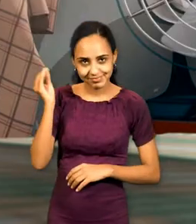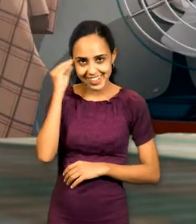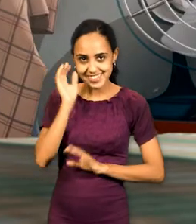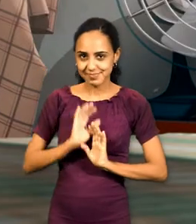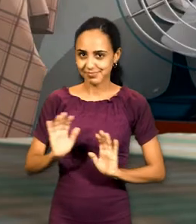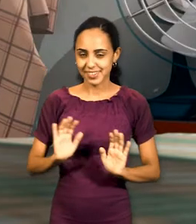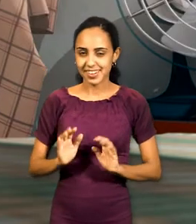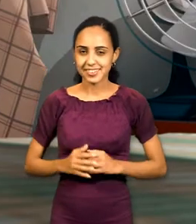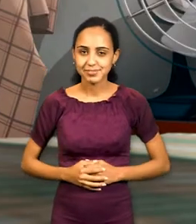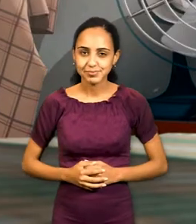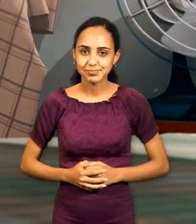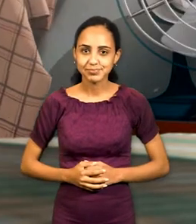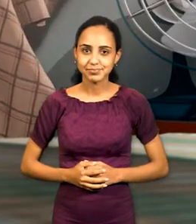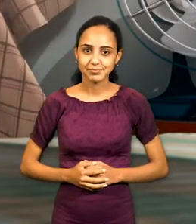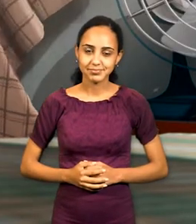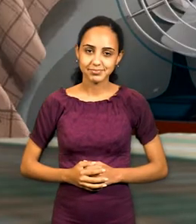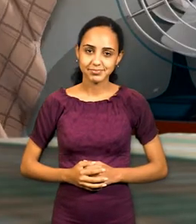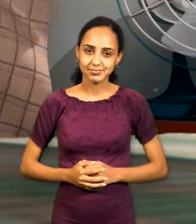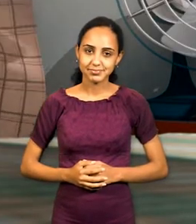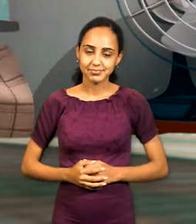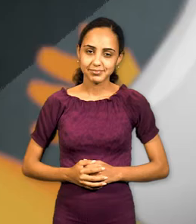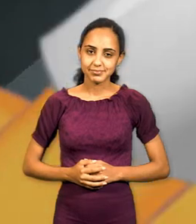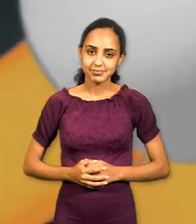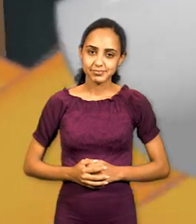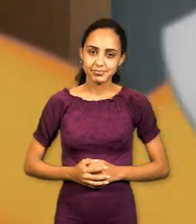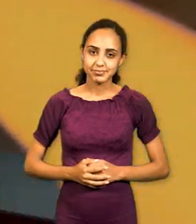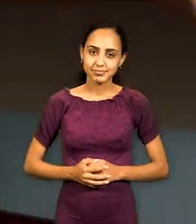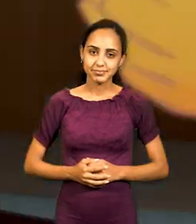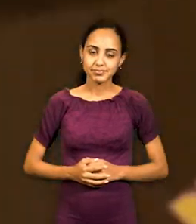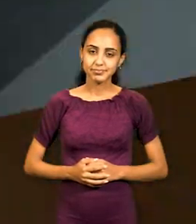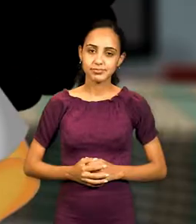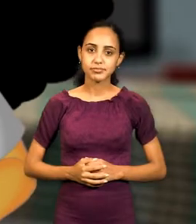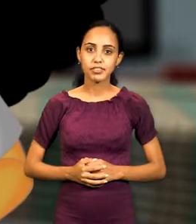¿ doc va a